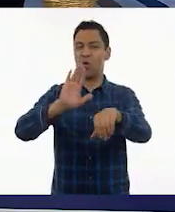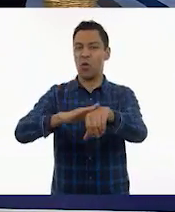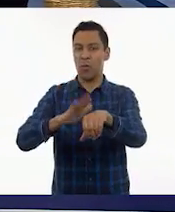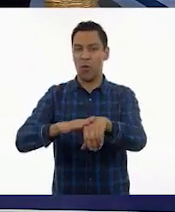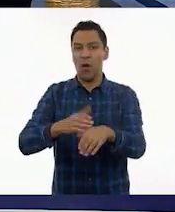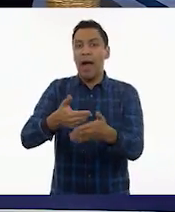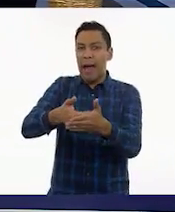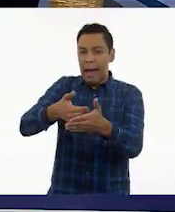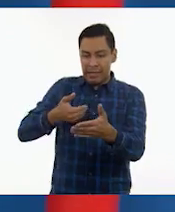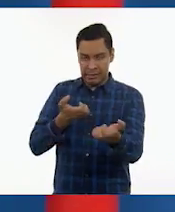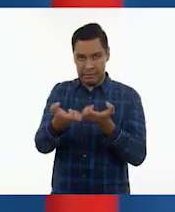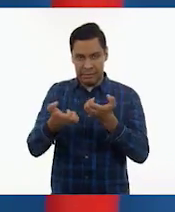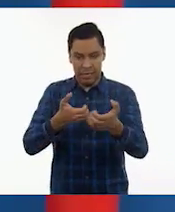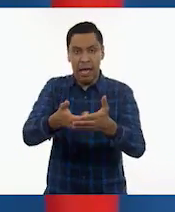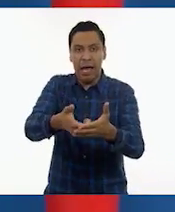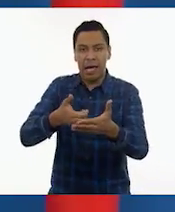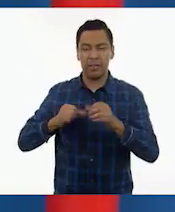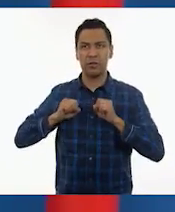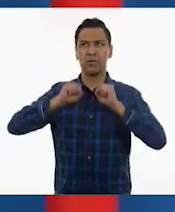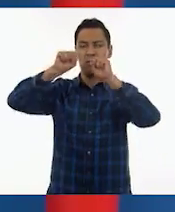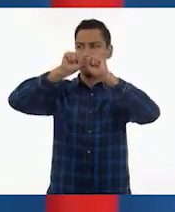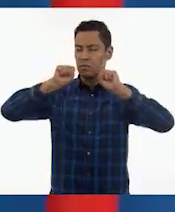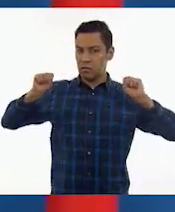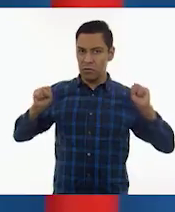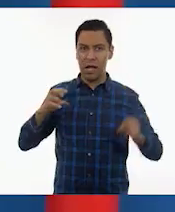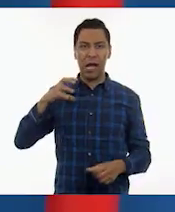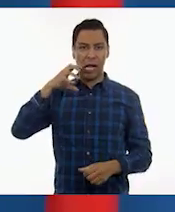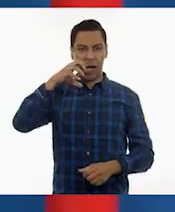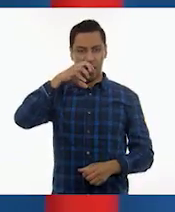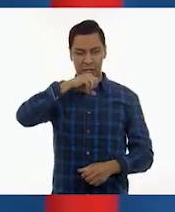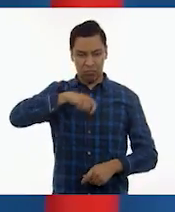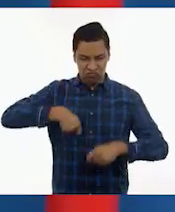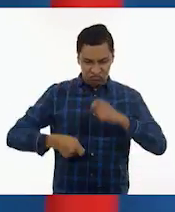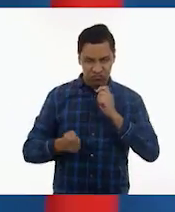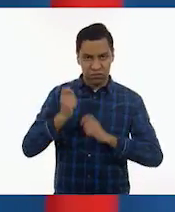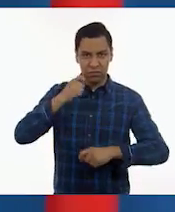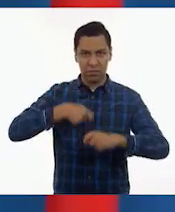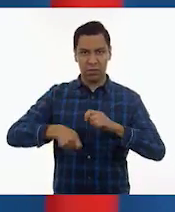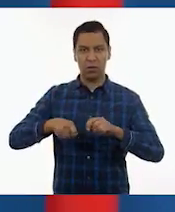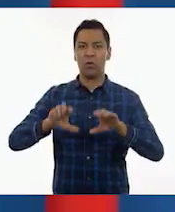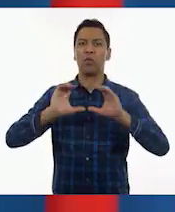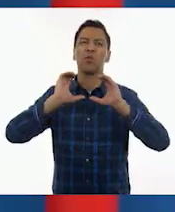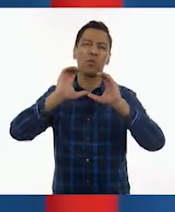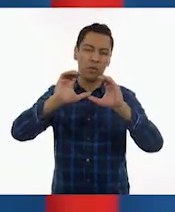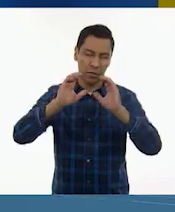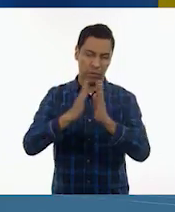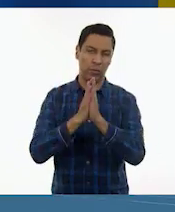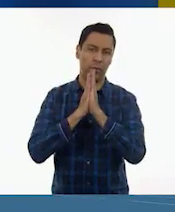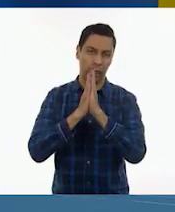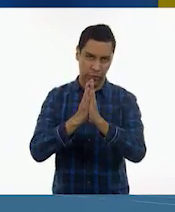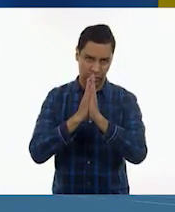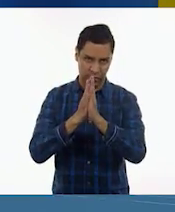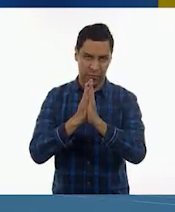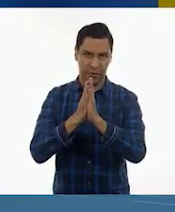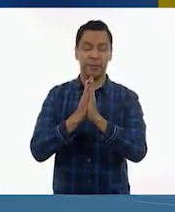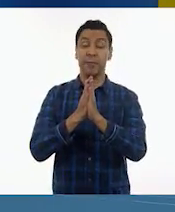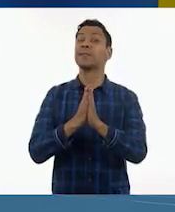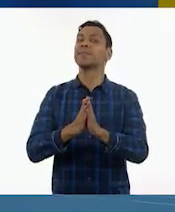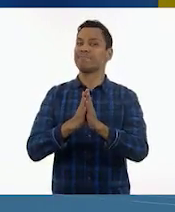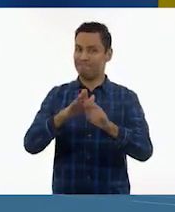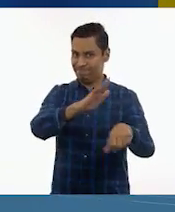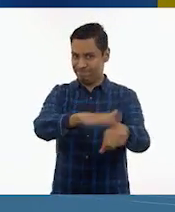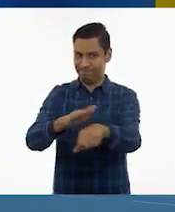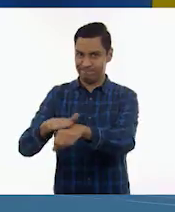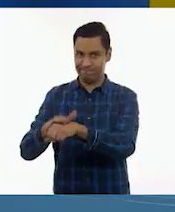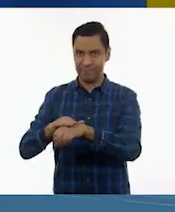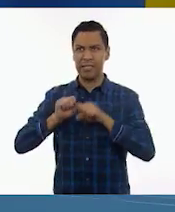calentar y hay que tomar muy en serio todas las actividades físicas que hacemos y hacerlas con cuidado. Claro, sí, por eso nos atrevimos a